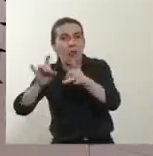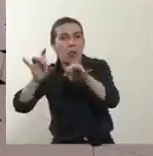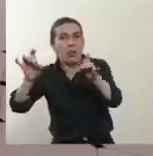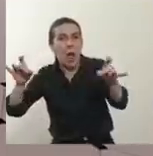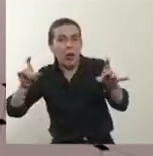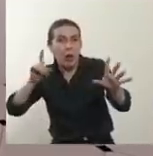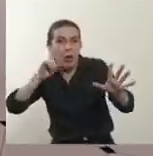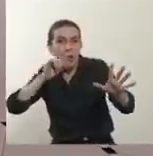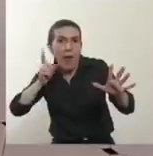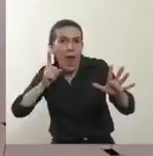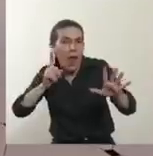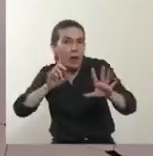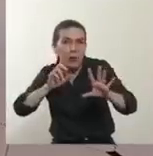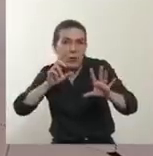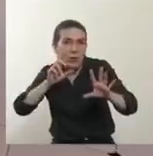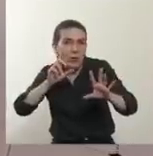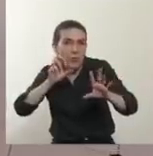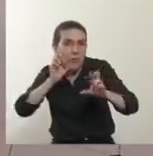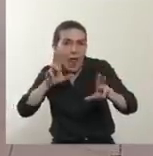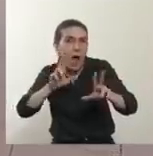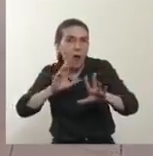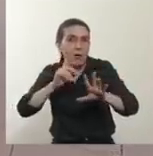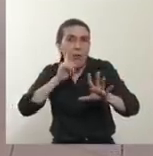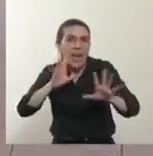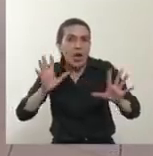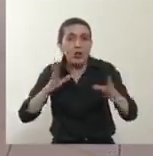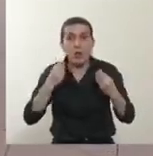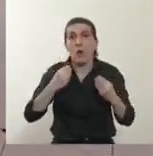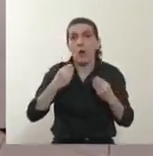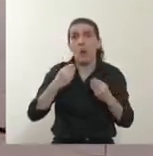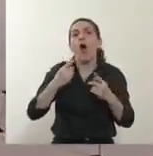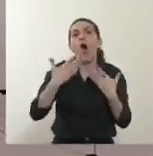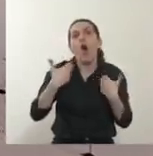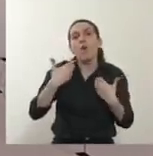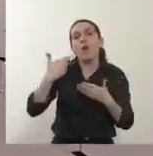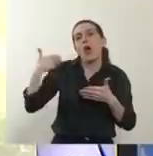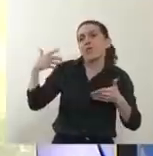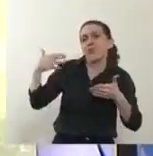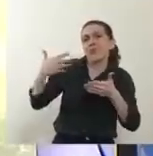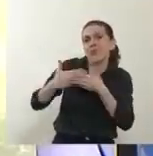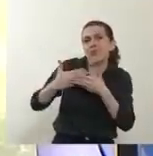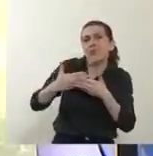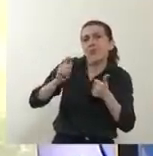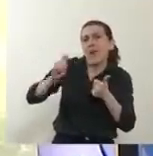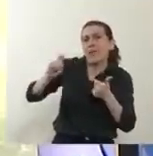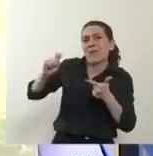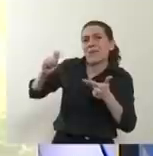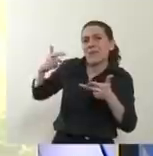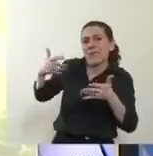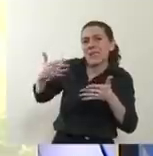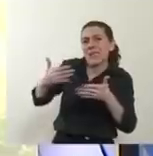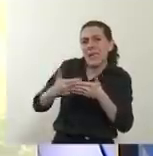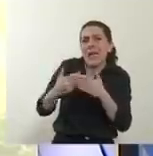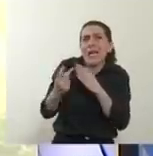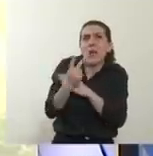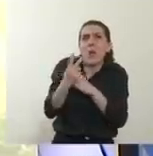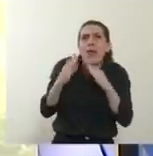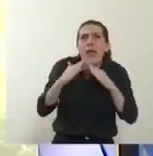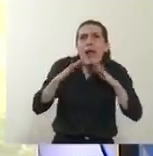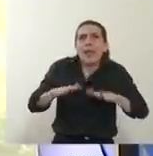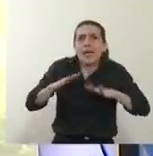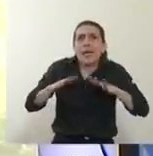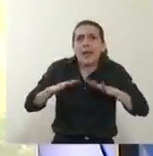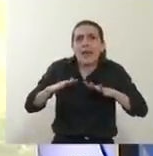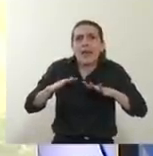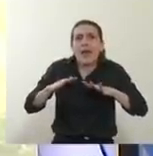Y está claro que nos relajamos porque llevamos muchos días cuidándonos en nuestras casas. Y tengo claro